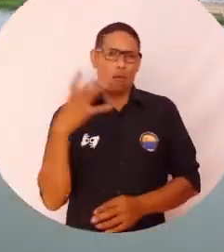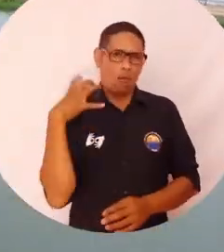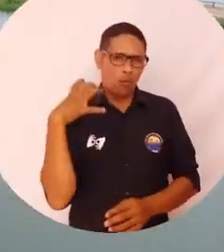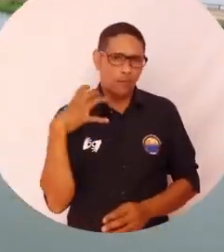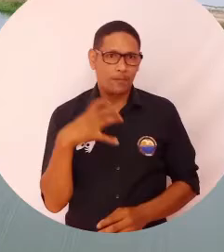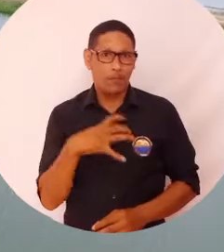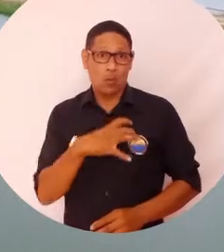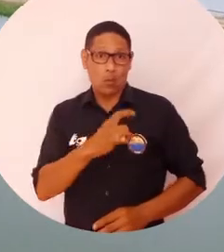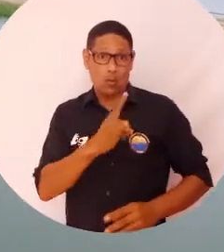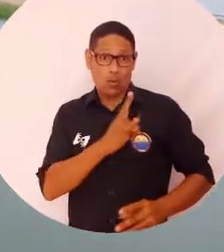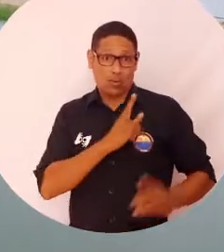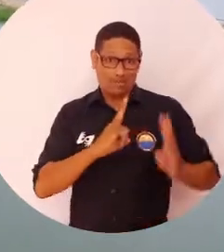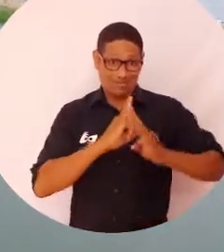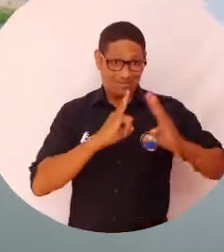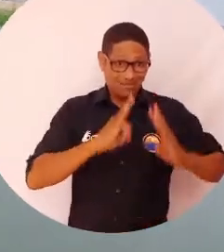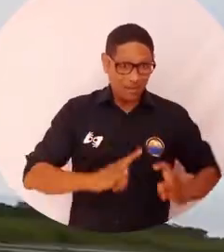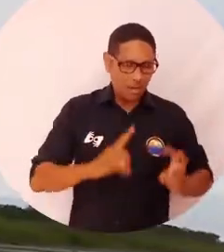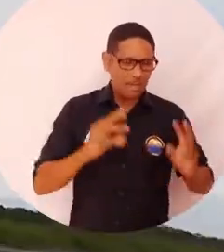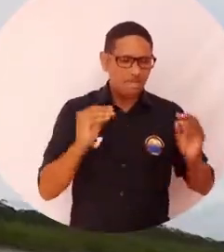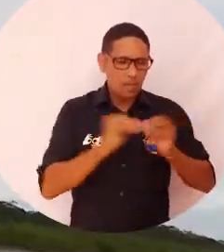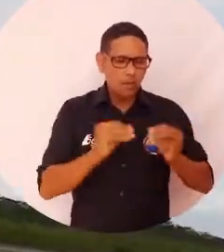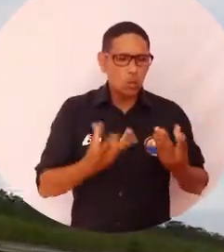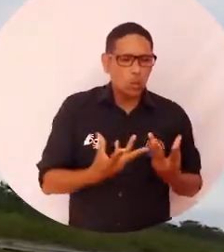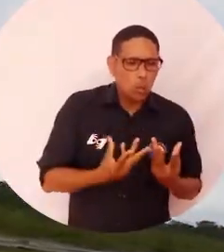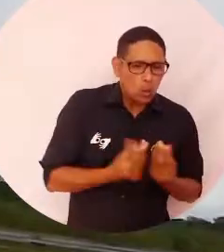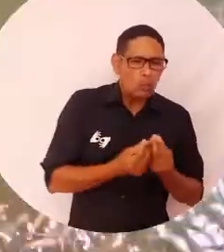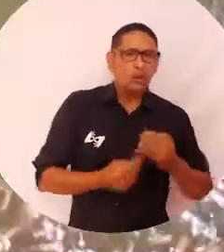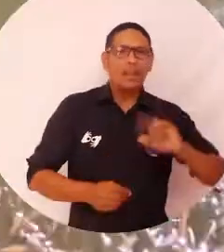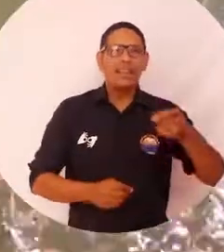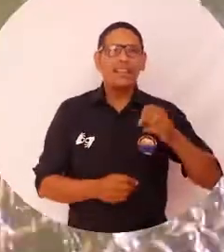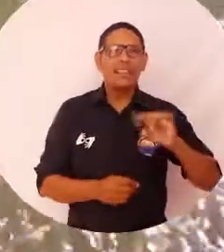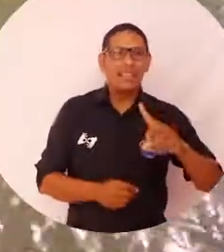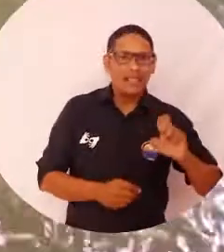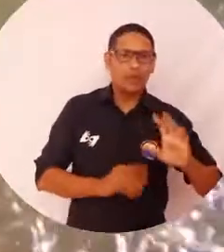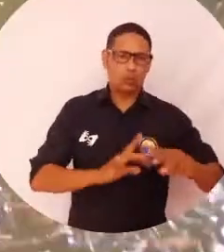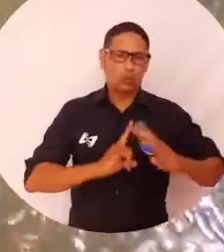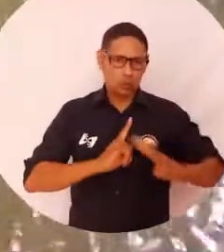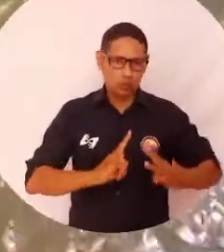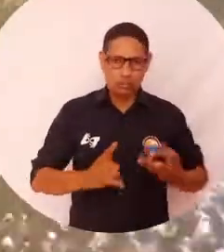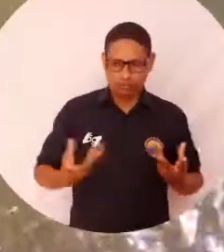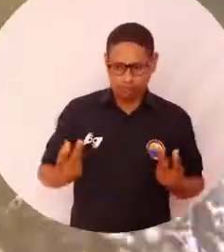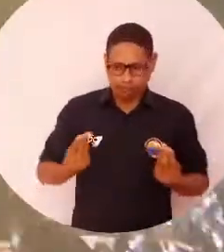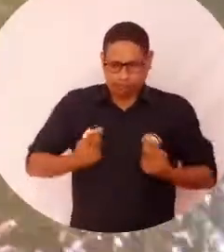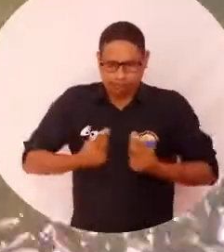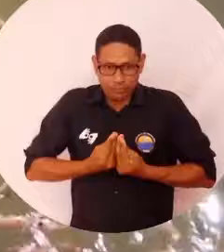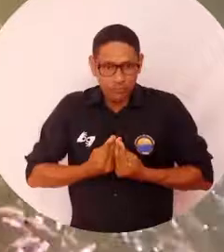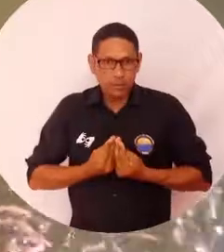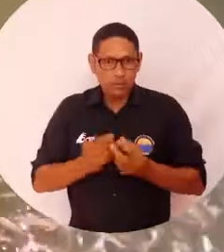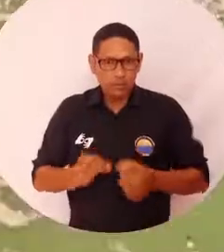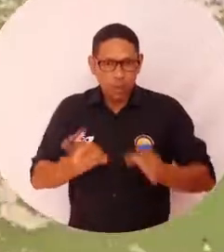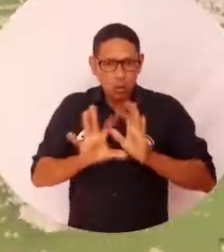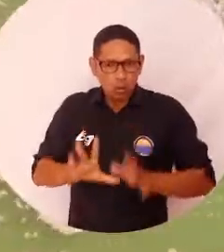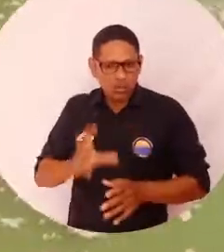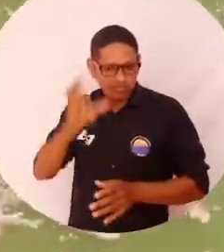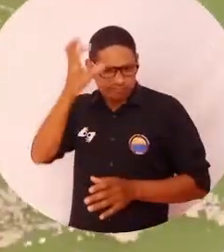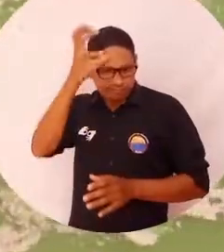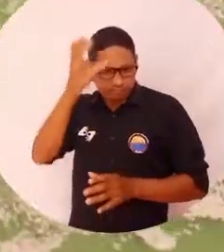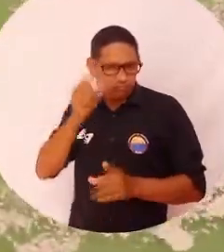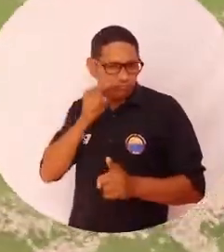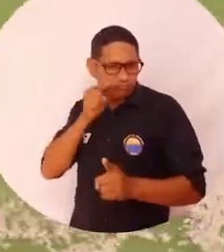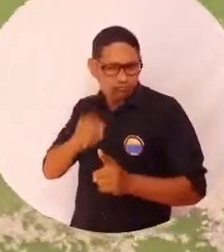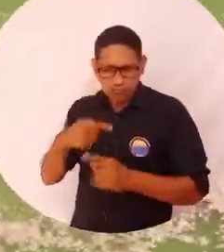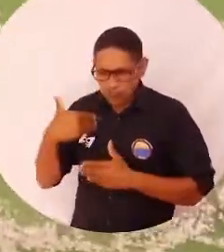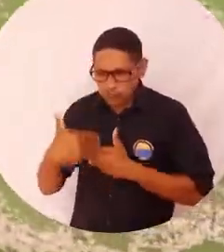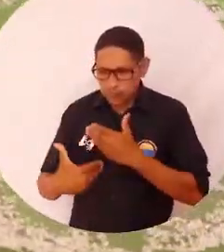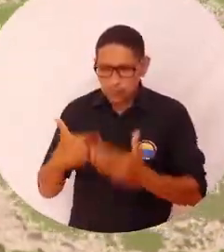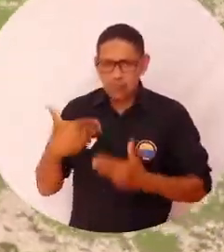de Córdoba y el Grupo de Investigación en Biodiversidad y Ecología Aplicada, Jivea, de la Universidad del Magdalena, que le apuntan desde el conocimiento